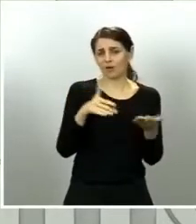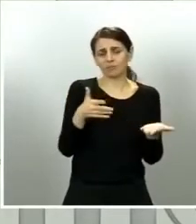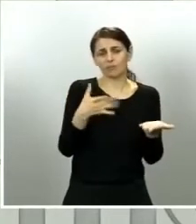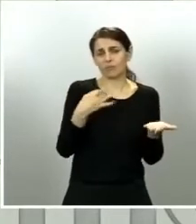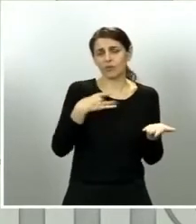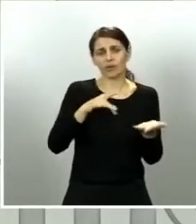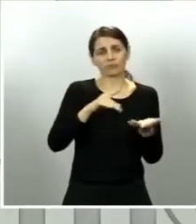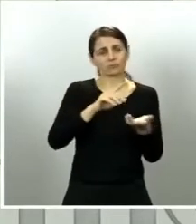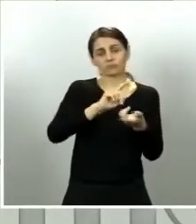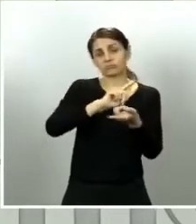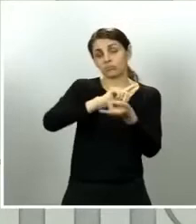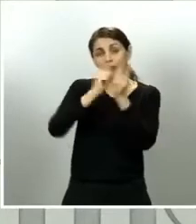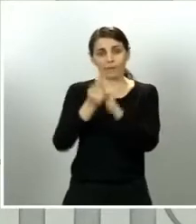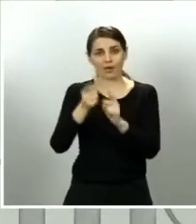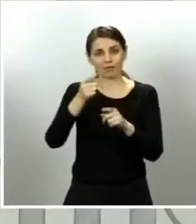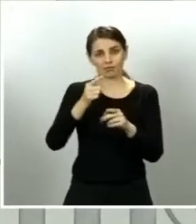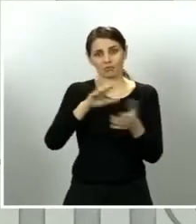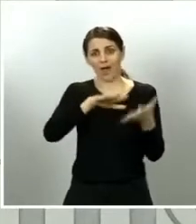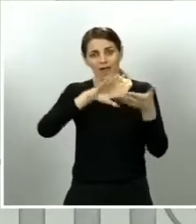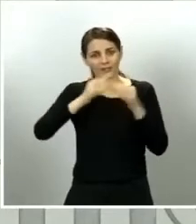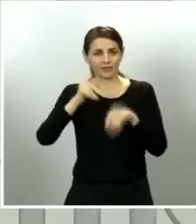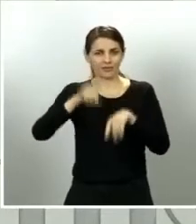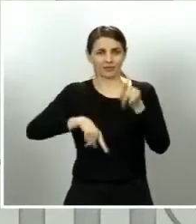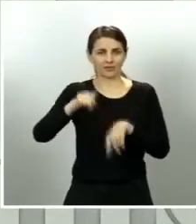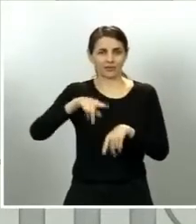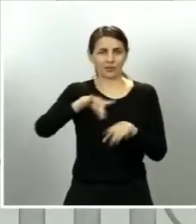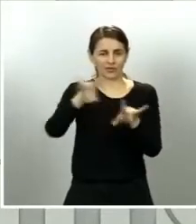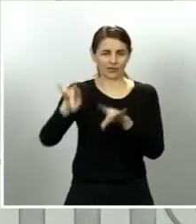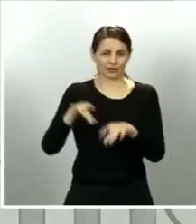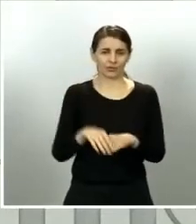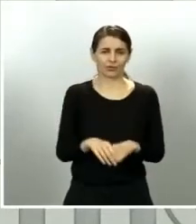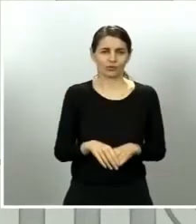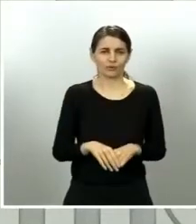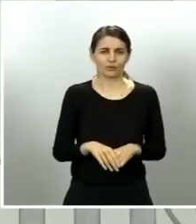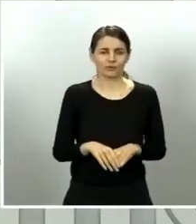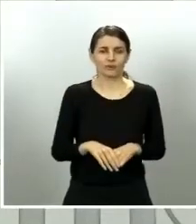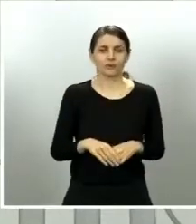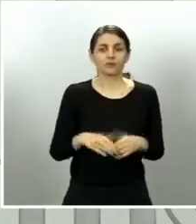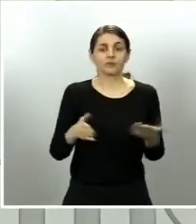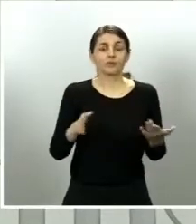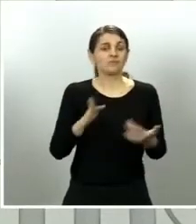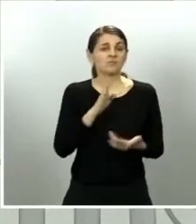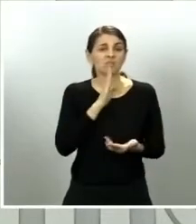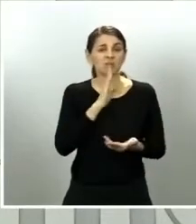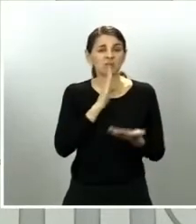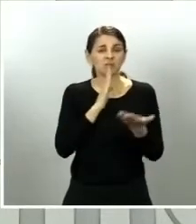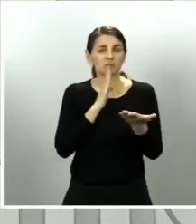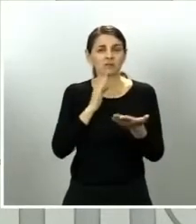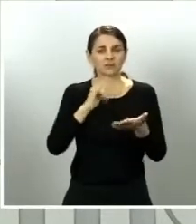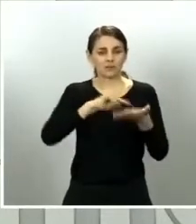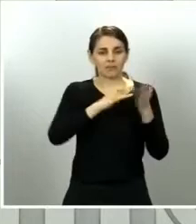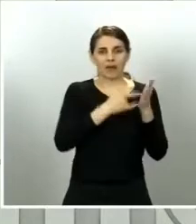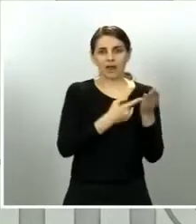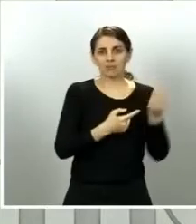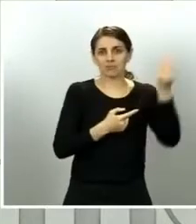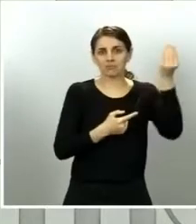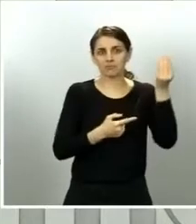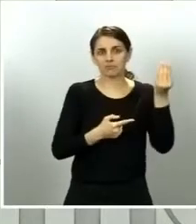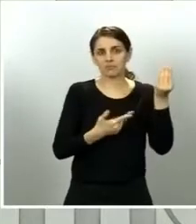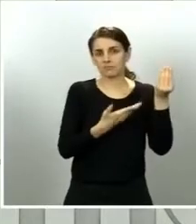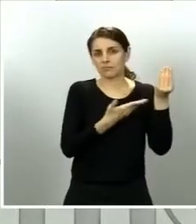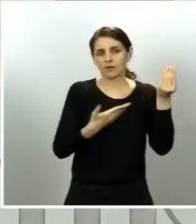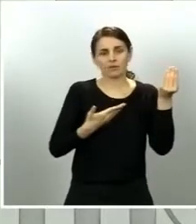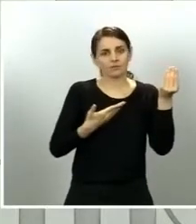en consideración lo mismo le digo respecto a consideraciones que pueda haber en alguna cuestión del plan es decir el plan es flexible